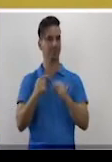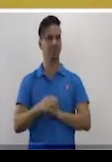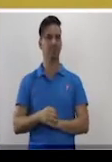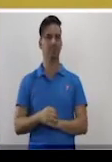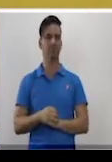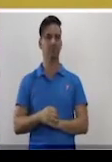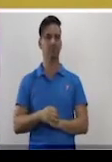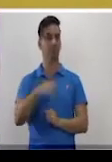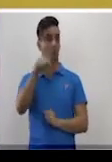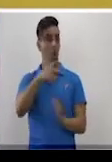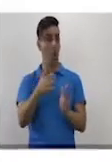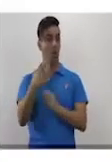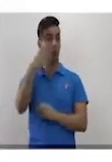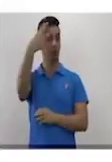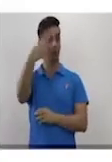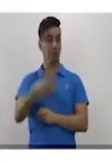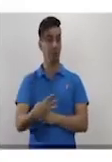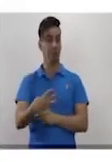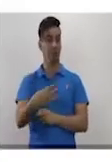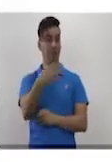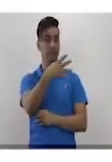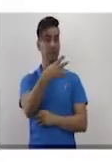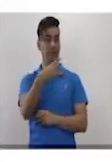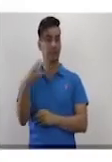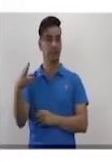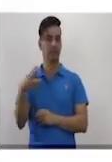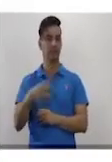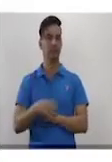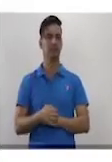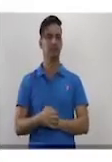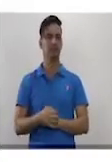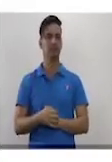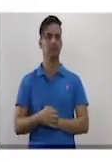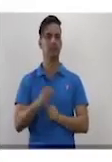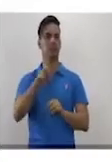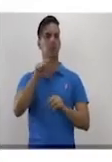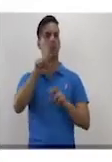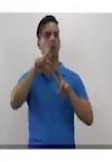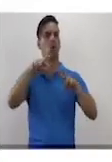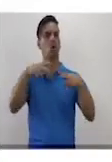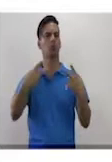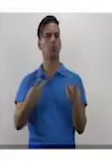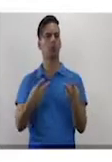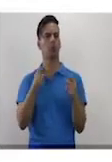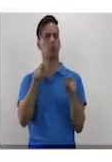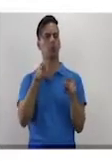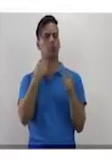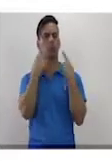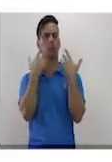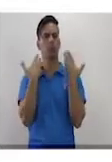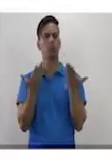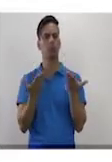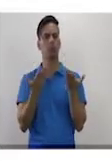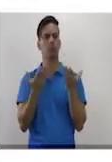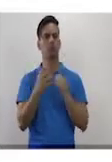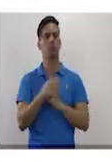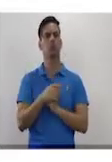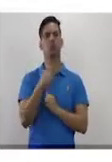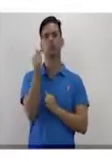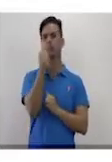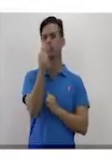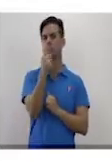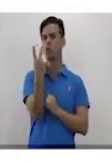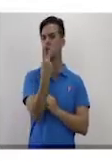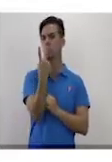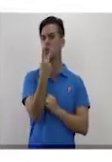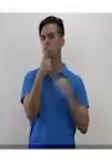fila. En la tercera fila vuelve a aparecer la operación de sustraer dos monomios